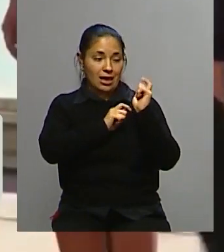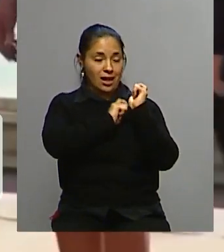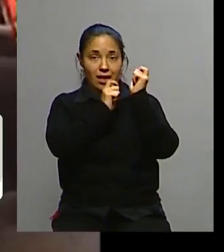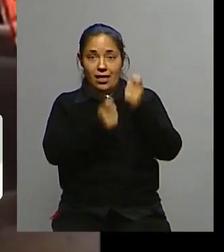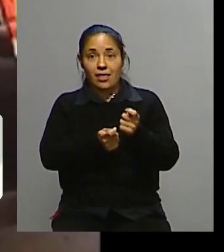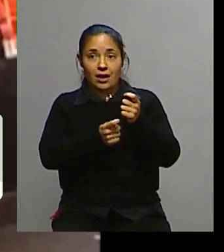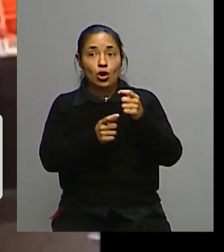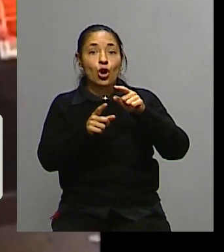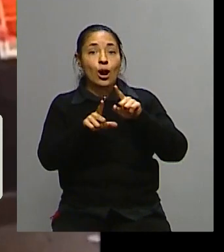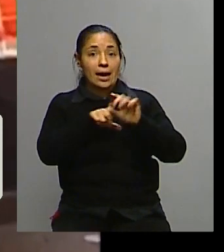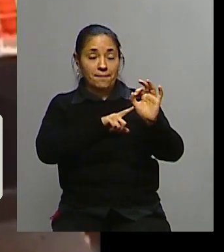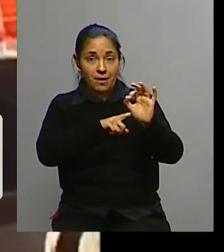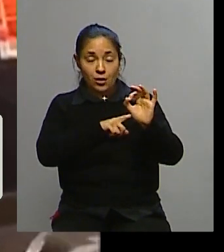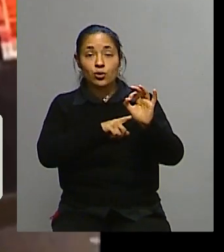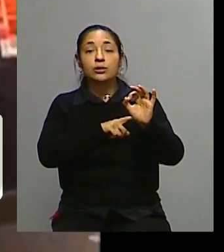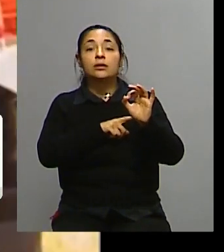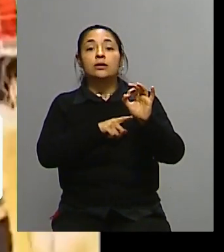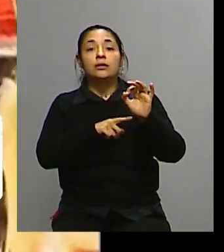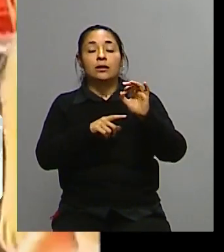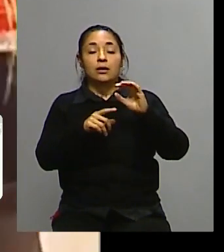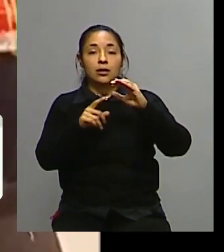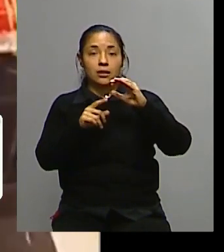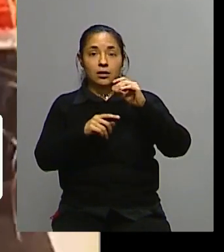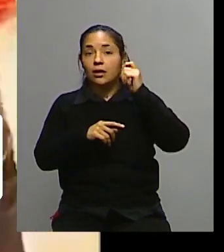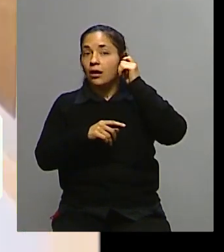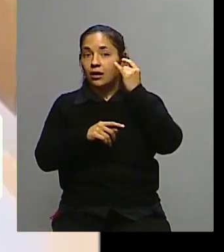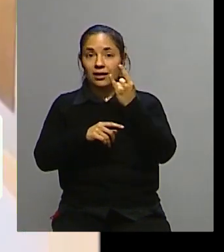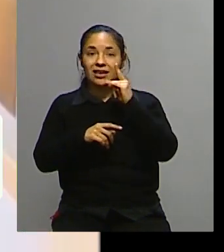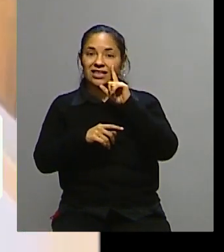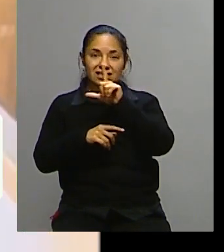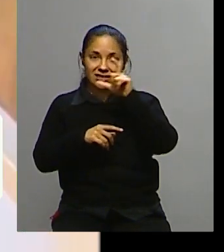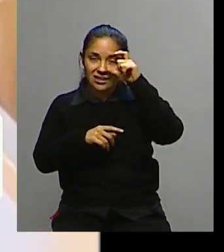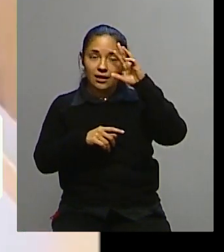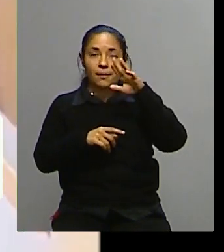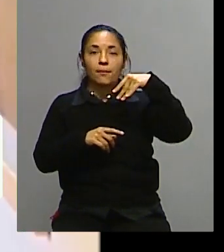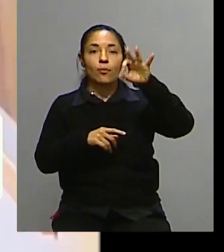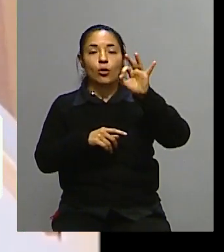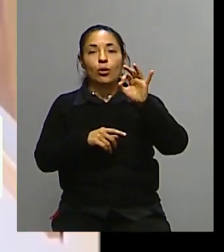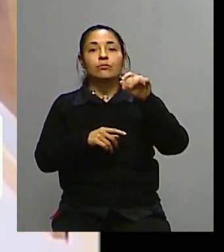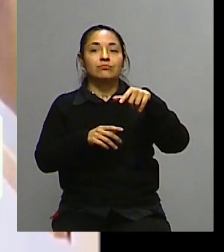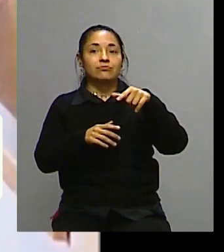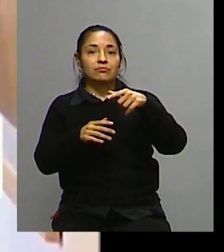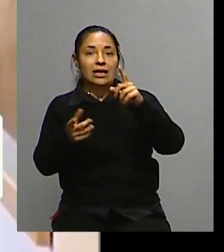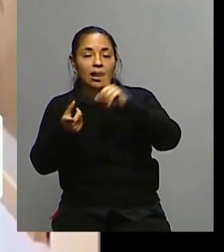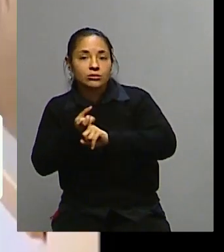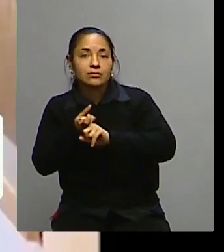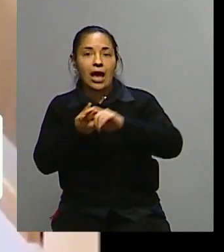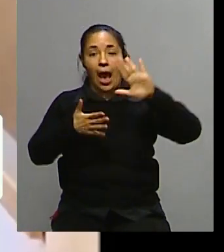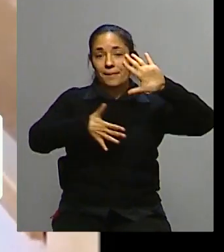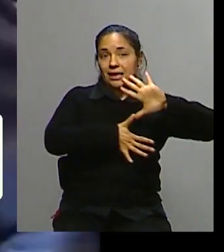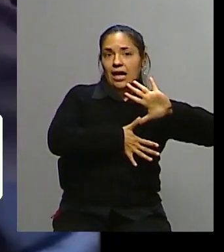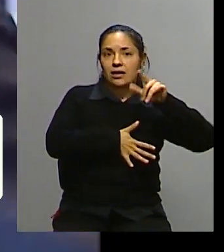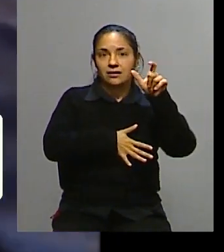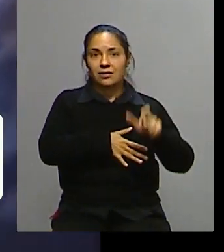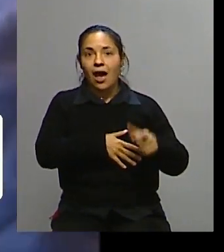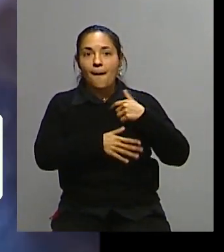el hermano de Guillermo, con su nuevo matrimonio, con una americana, que no es del todo